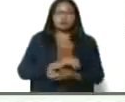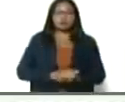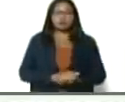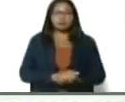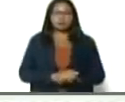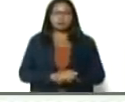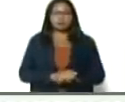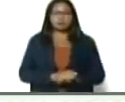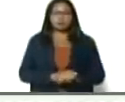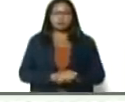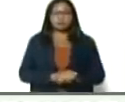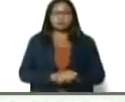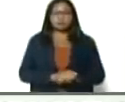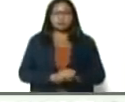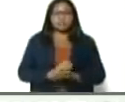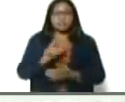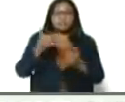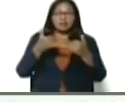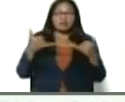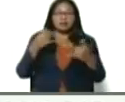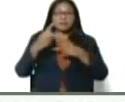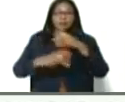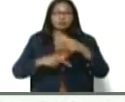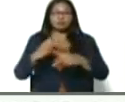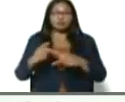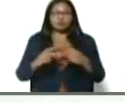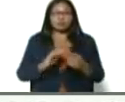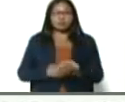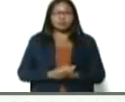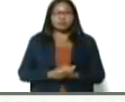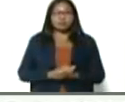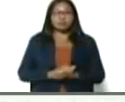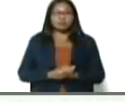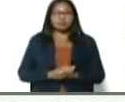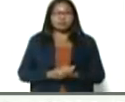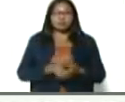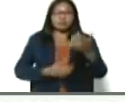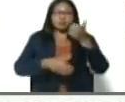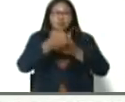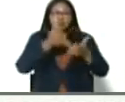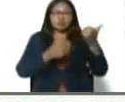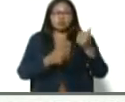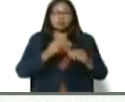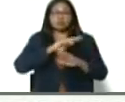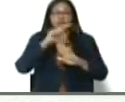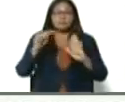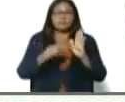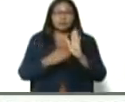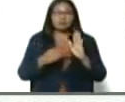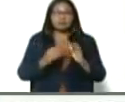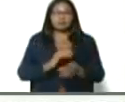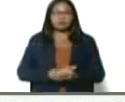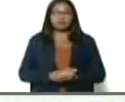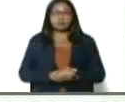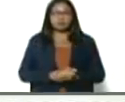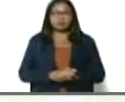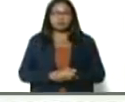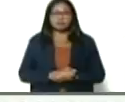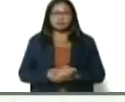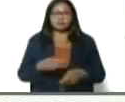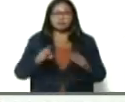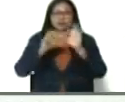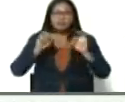tres líneas de producción, línea, de leche completa, línea, de leche, pasteurizada, descremada,